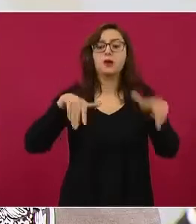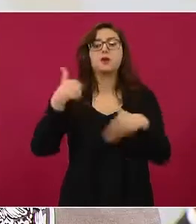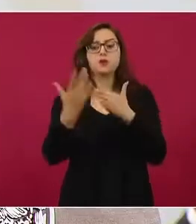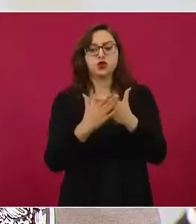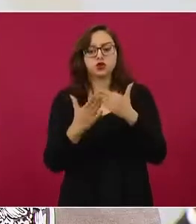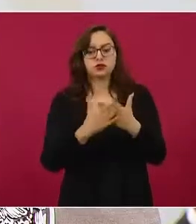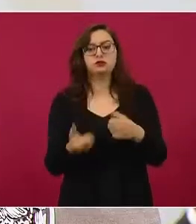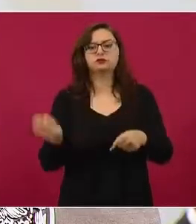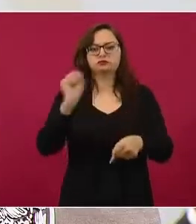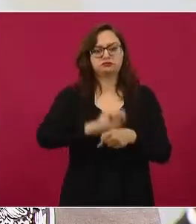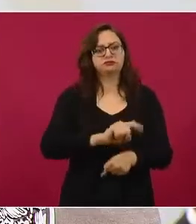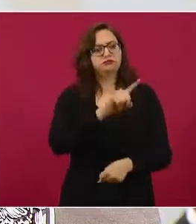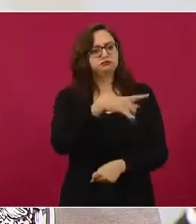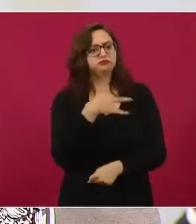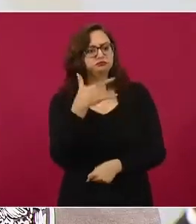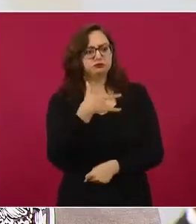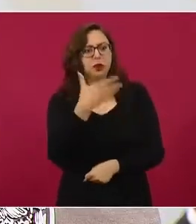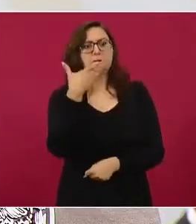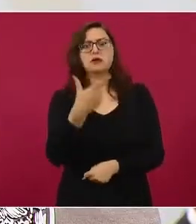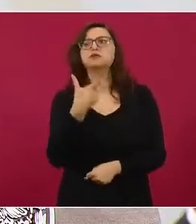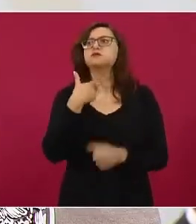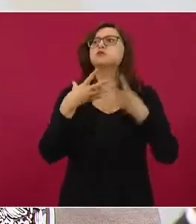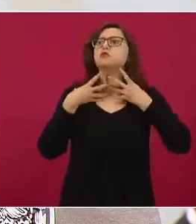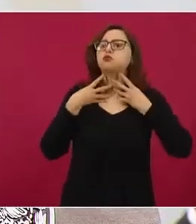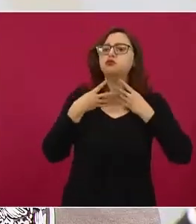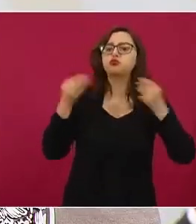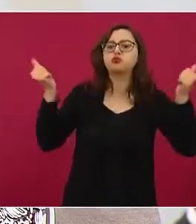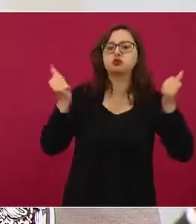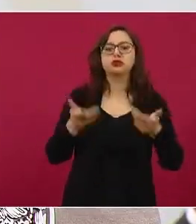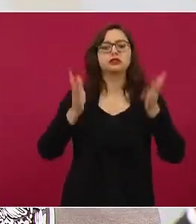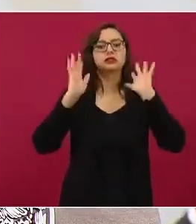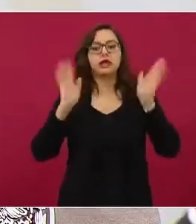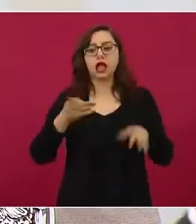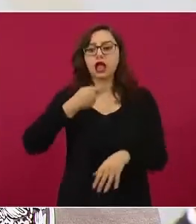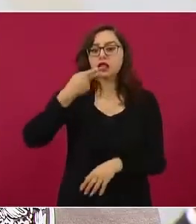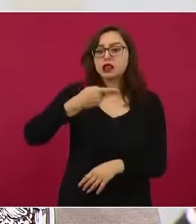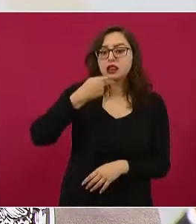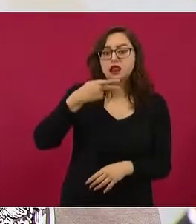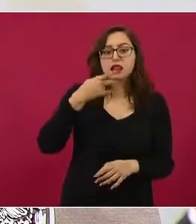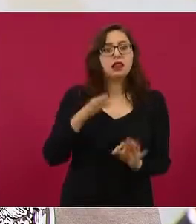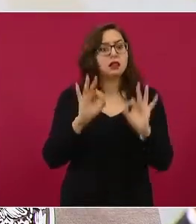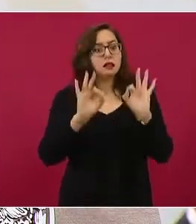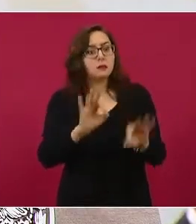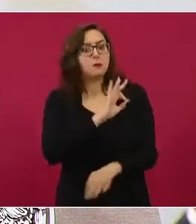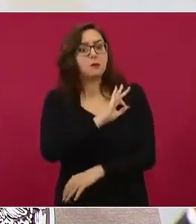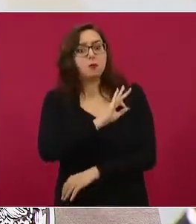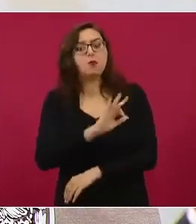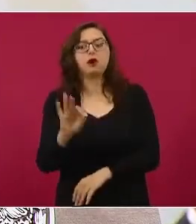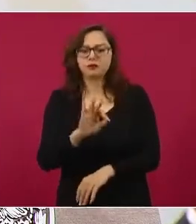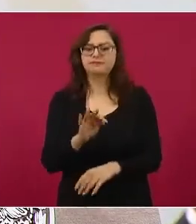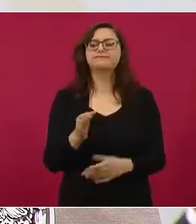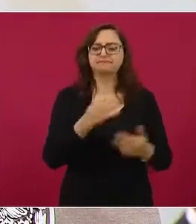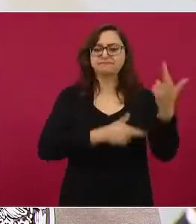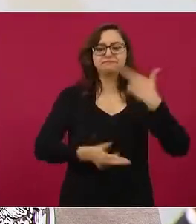si él está en condiciones de hablar en forma reiterada para no molestar ese tejido, adelante. Y esto desde luego